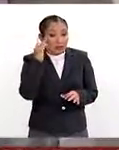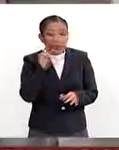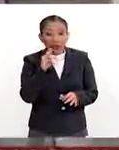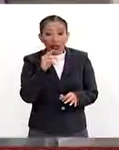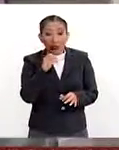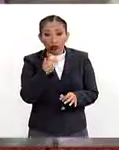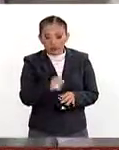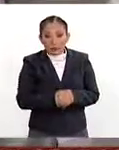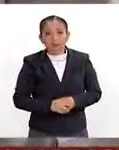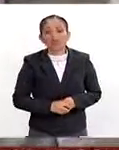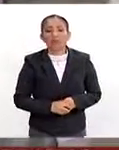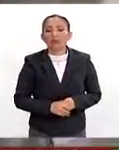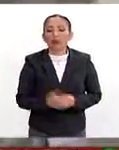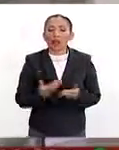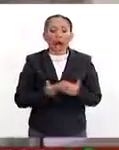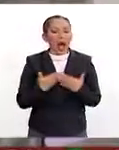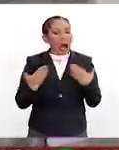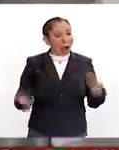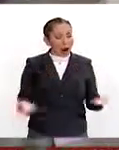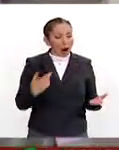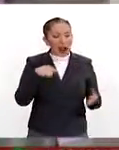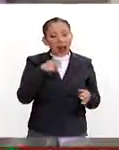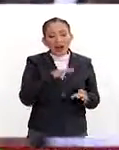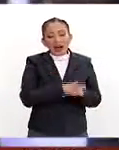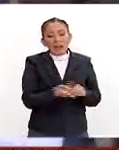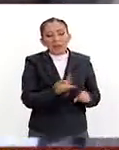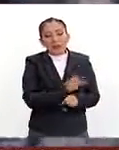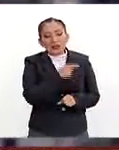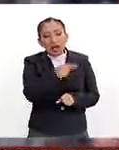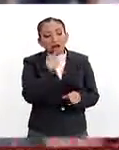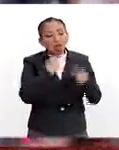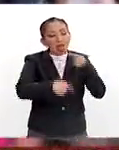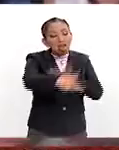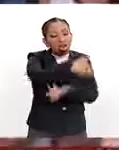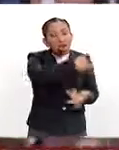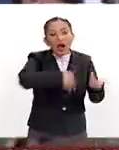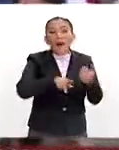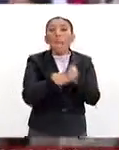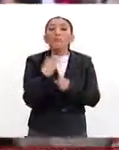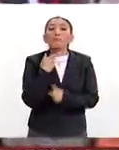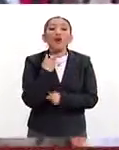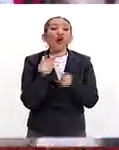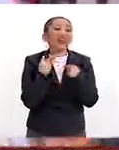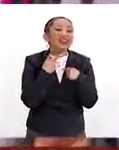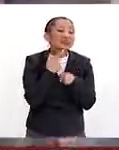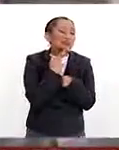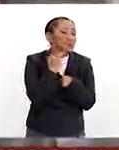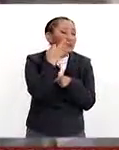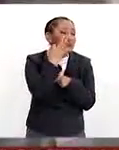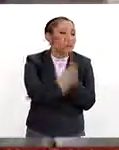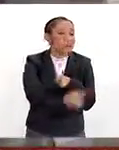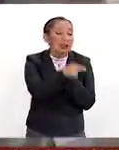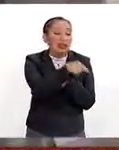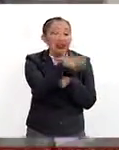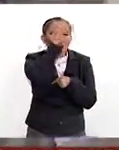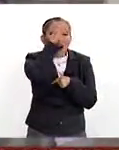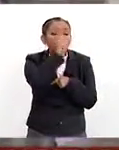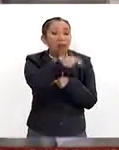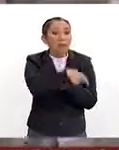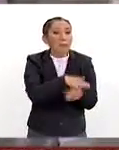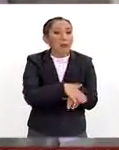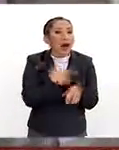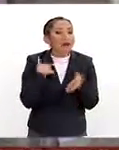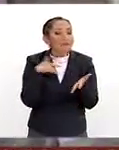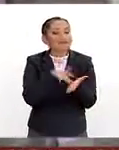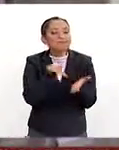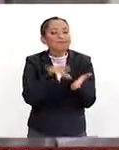lo que está en juego es toda una discusión política. Entonces, es tratar de que el acuerdo tenga un mayor